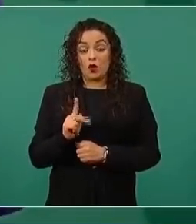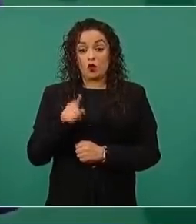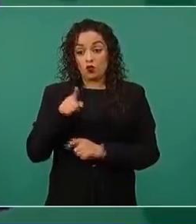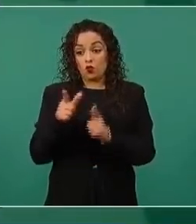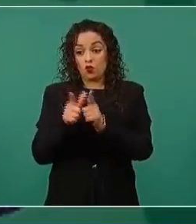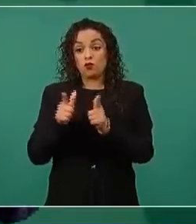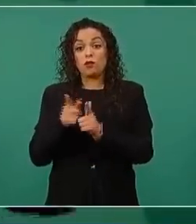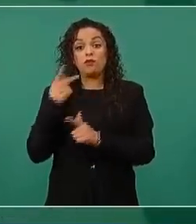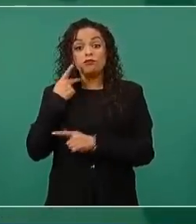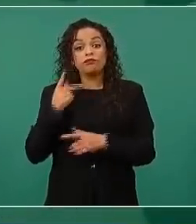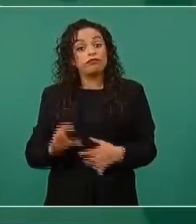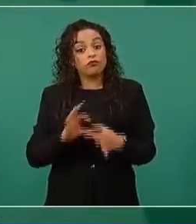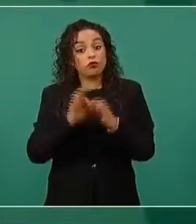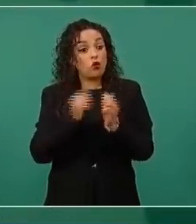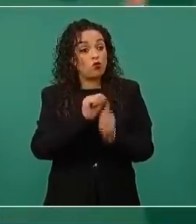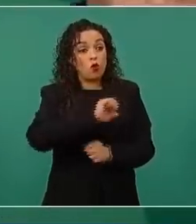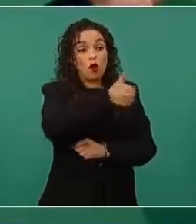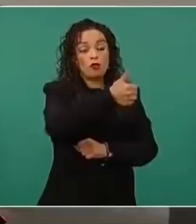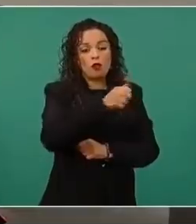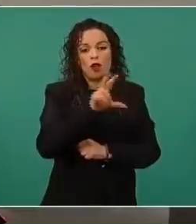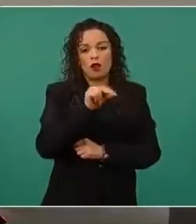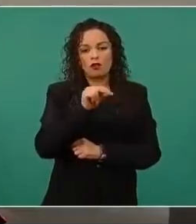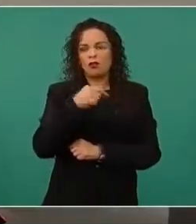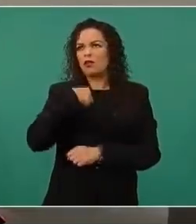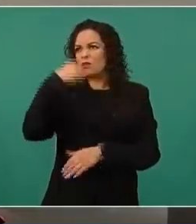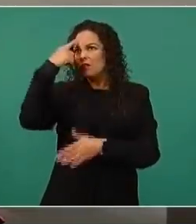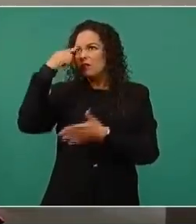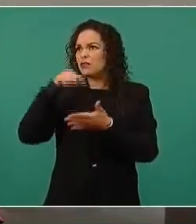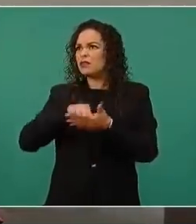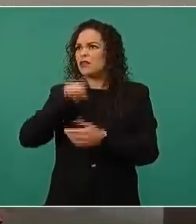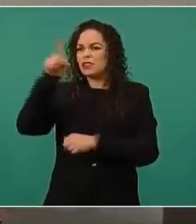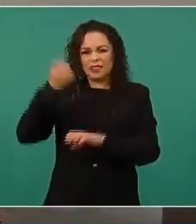partidos, creo que en el Estado de México.